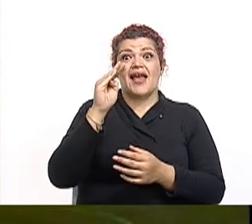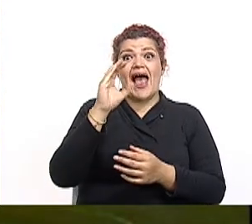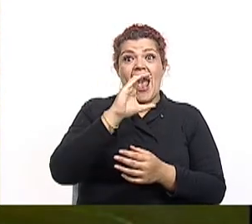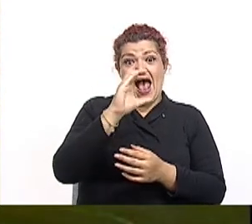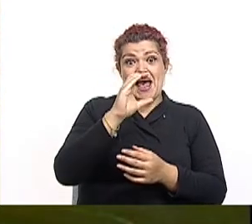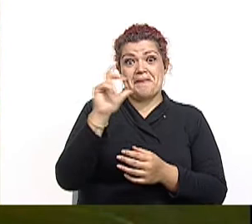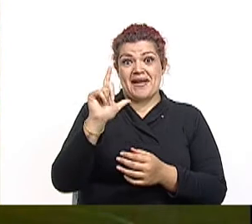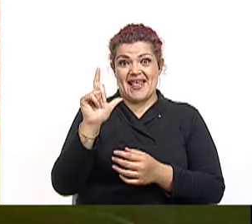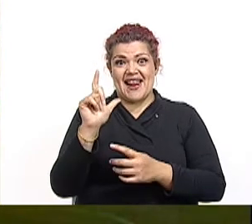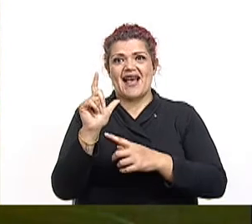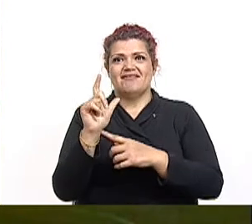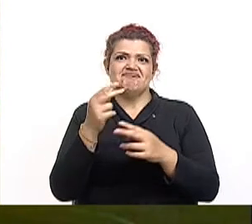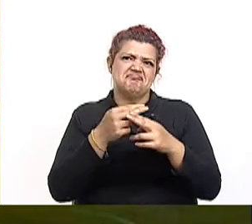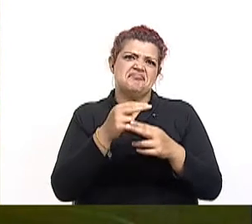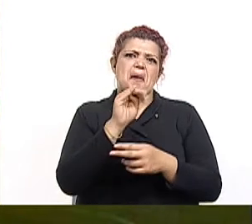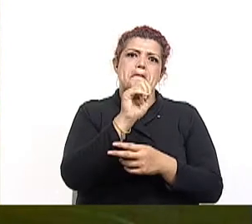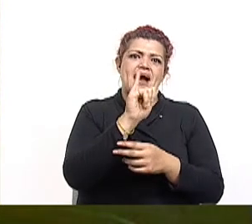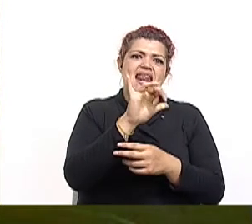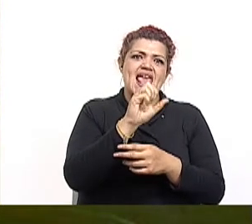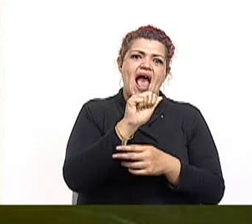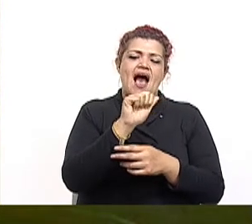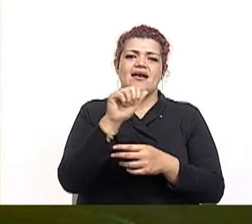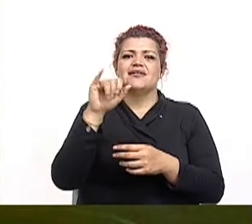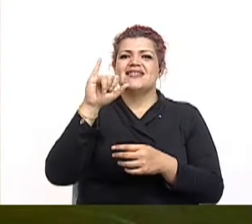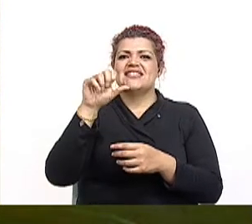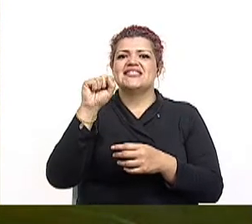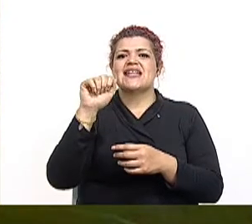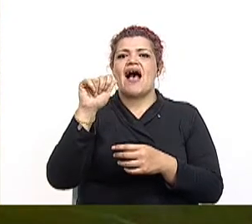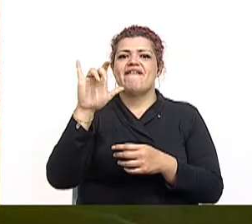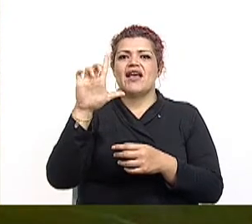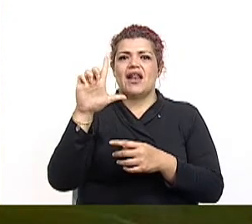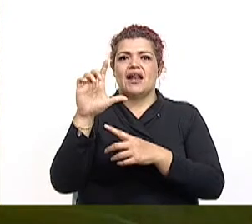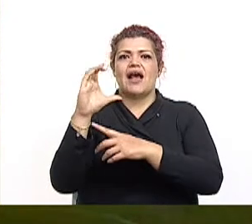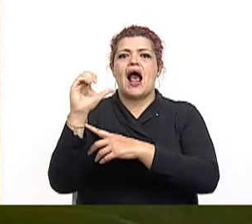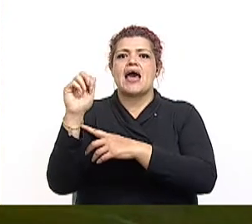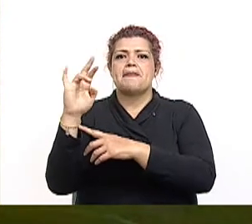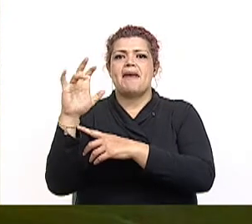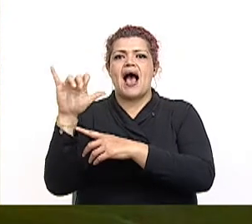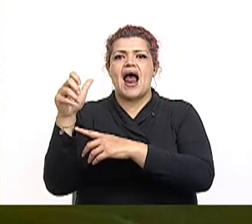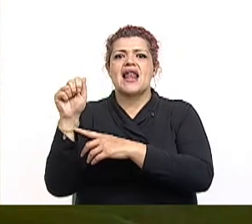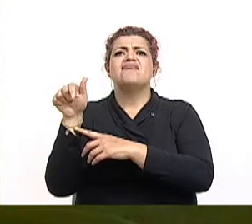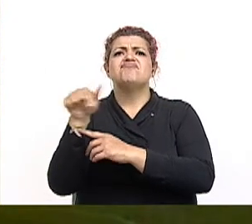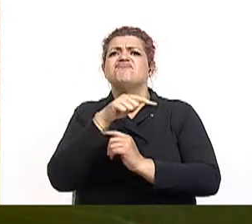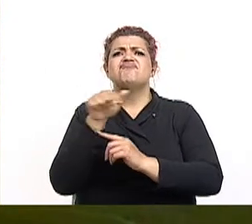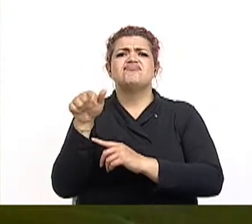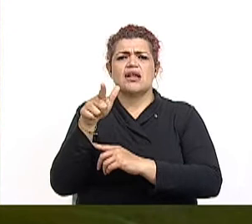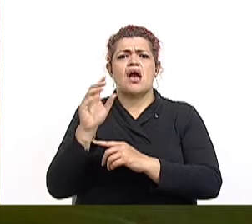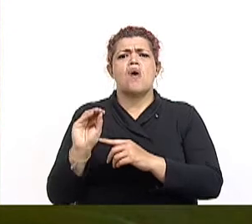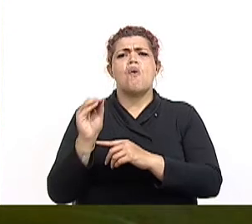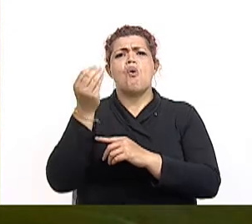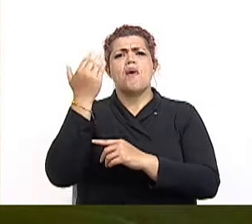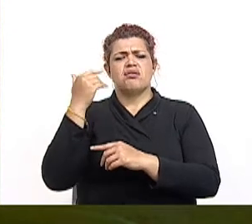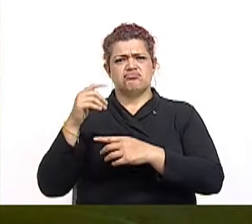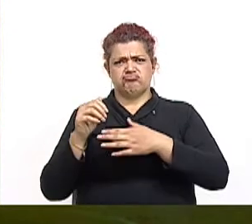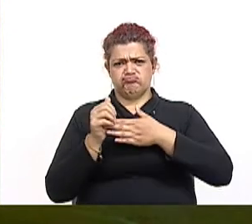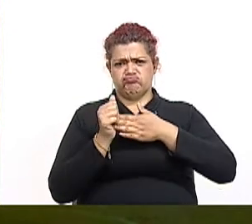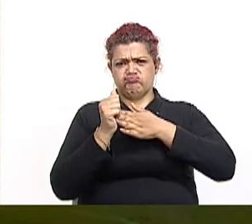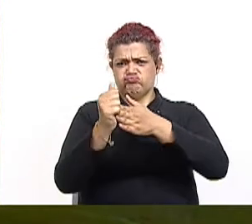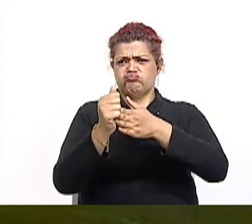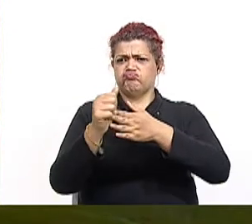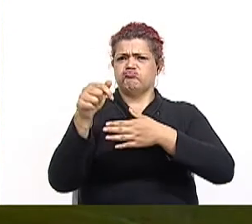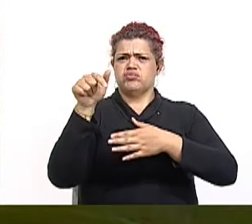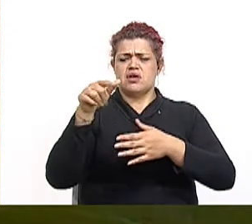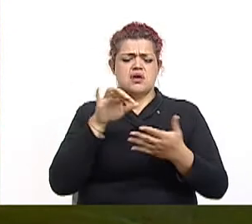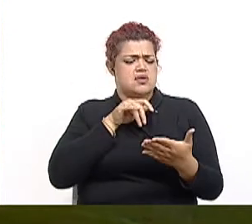decía la jugada María Isabel Carvajal, lideresa en 1919, una joven estudiante en aquellos